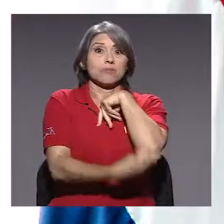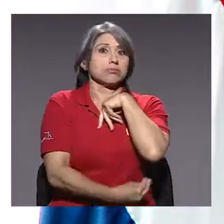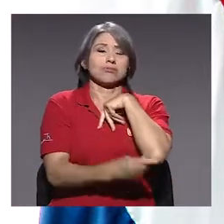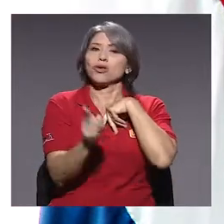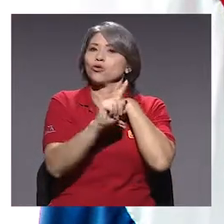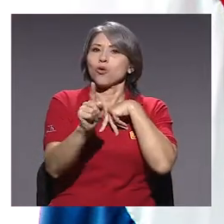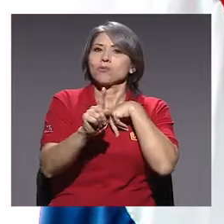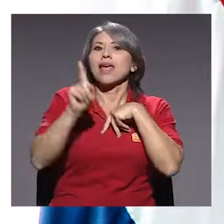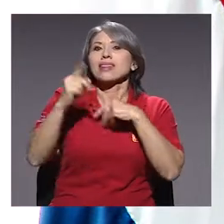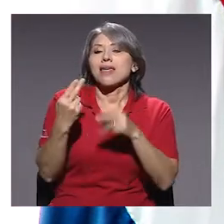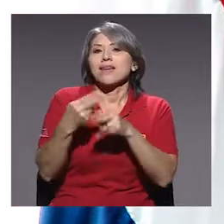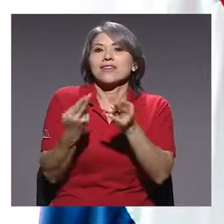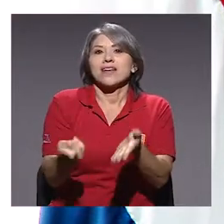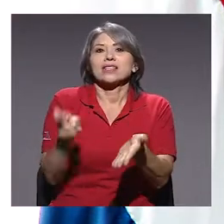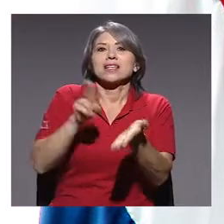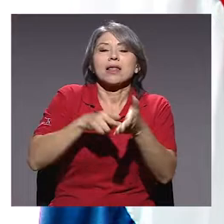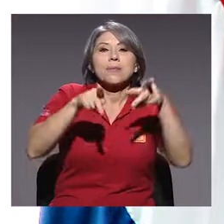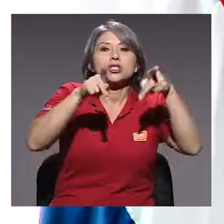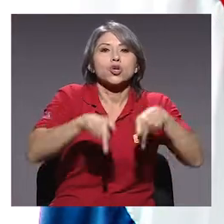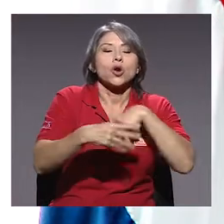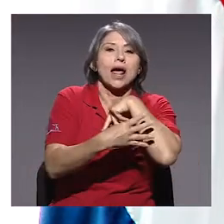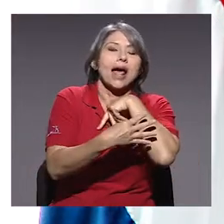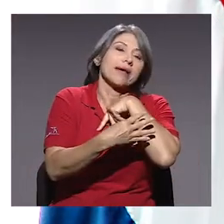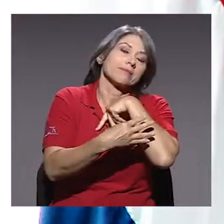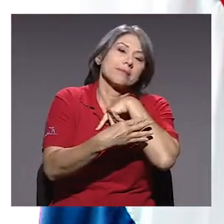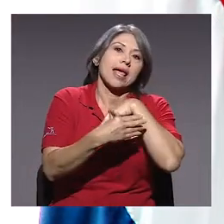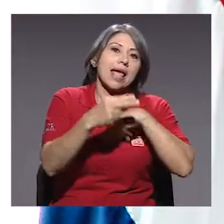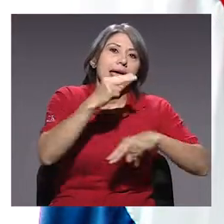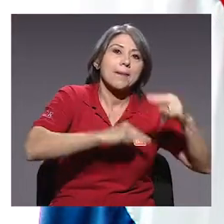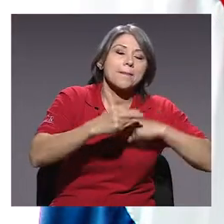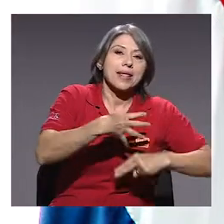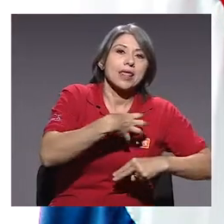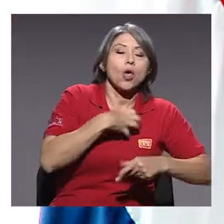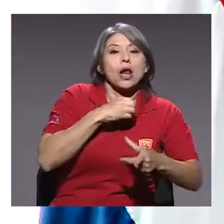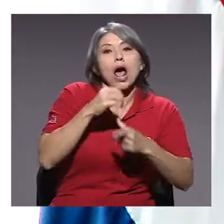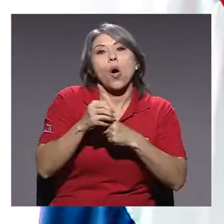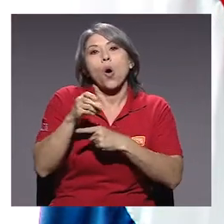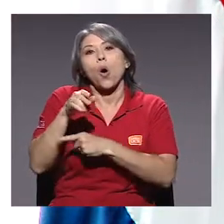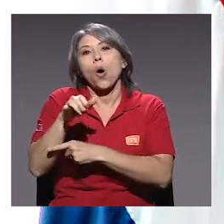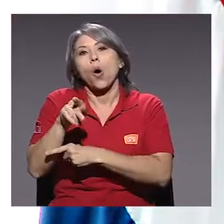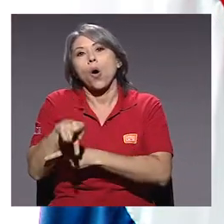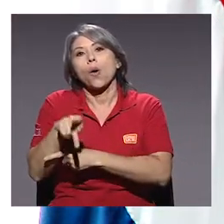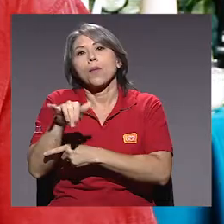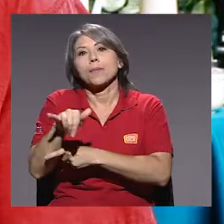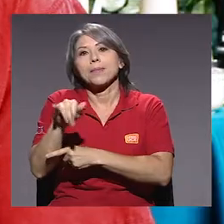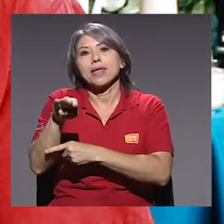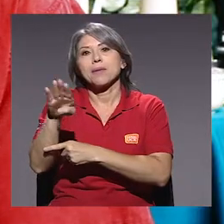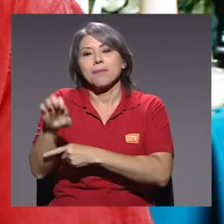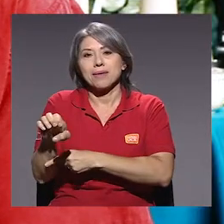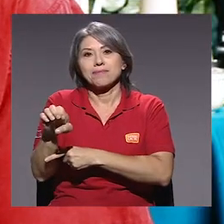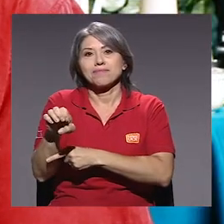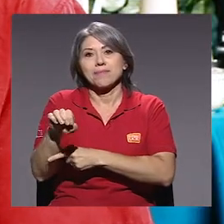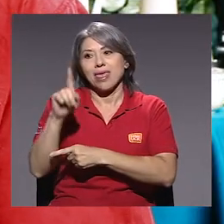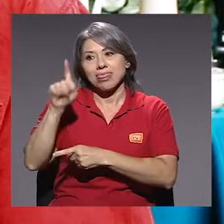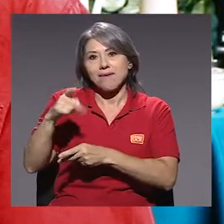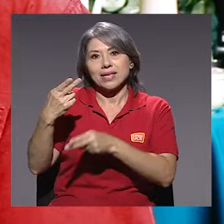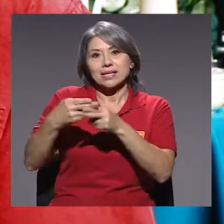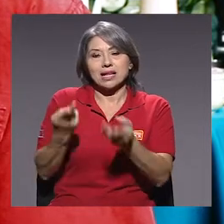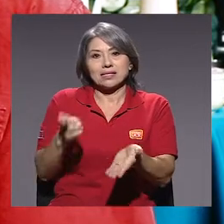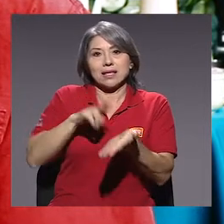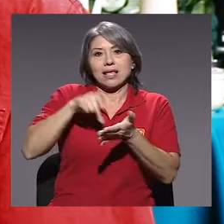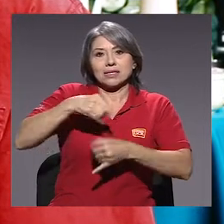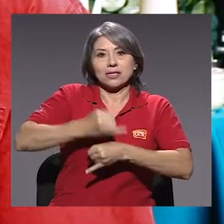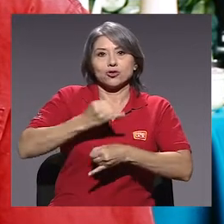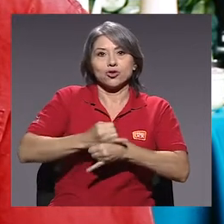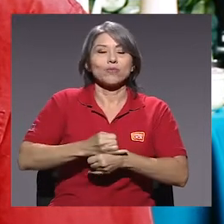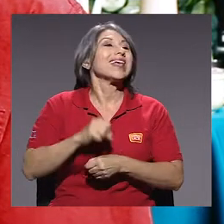registrado como persona emprendedora en el MEI o como PYME con dicha condición acá también en esta institución. Sí hice el formulario de